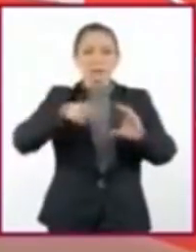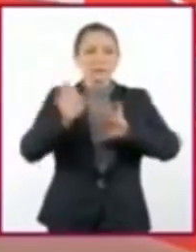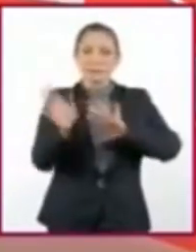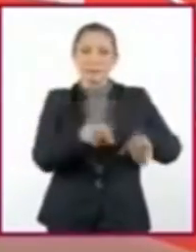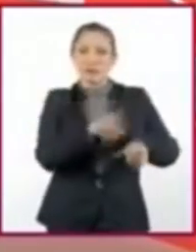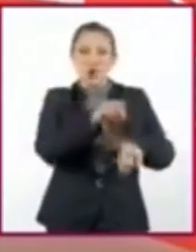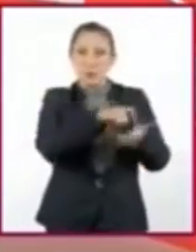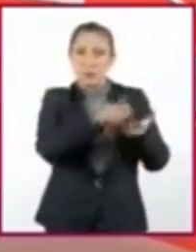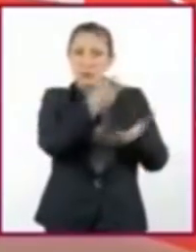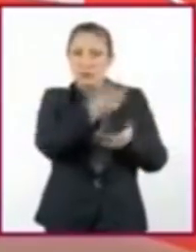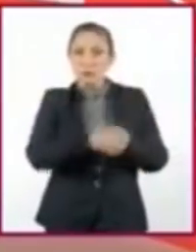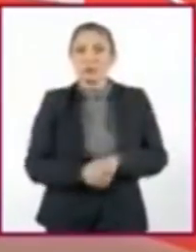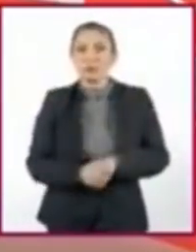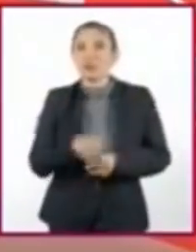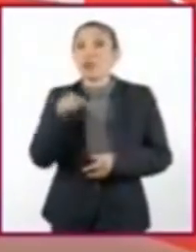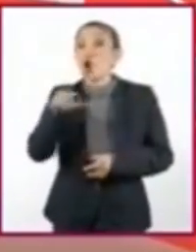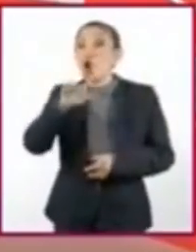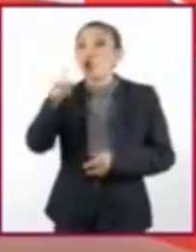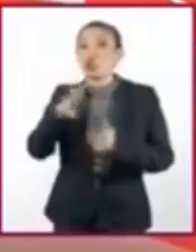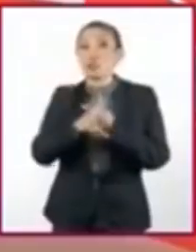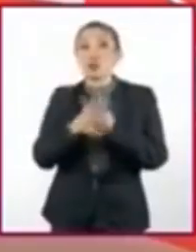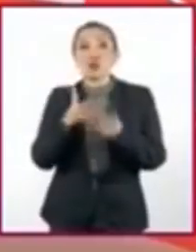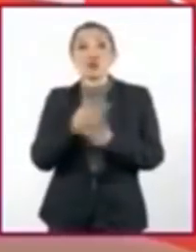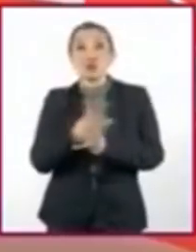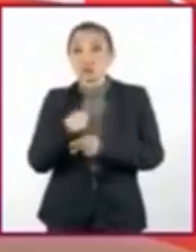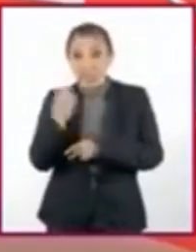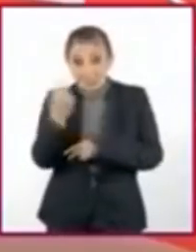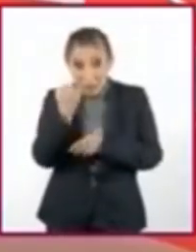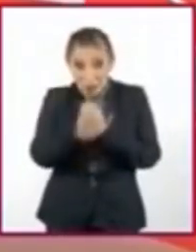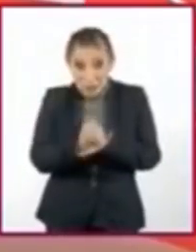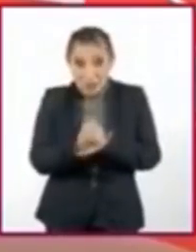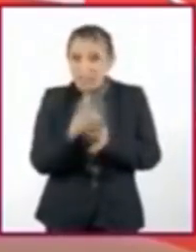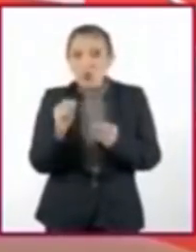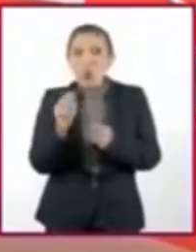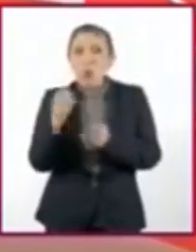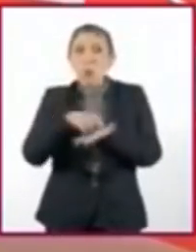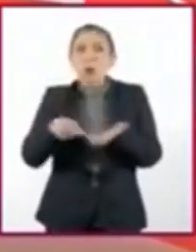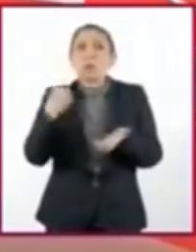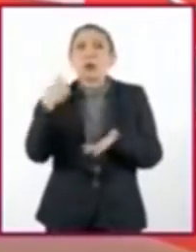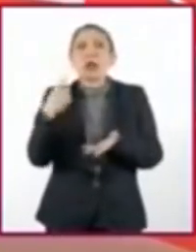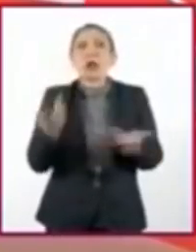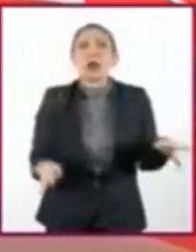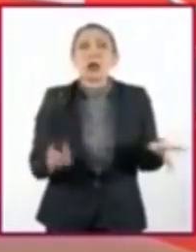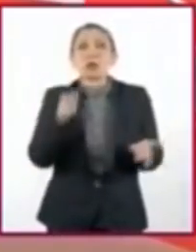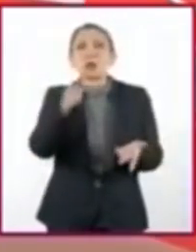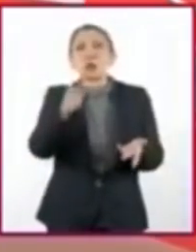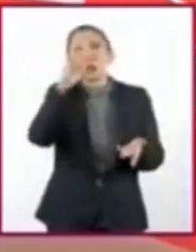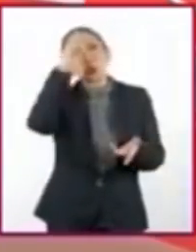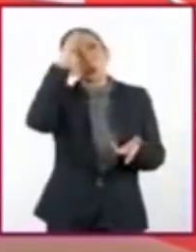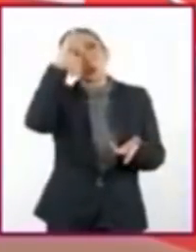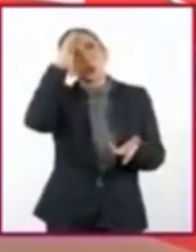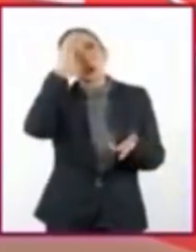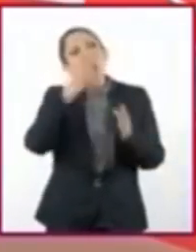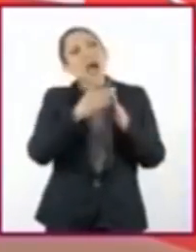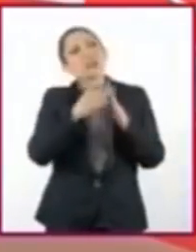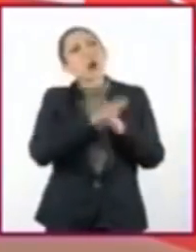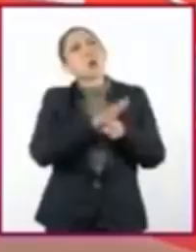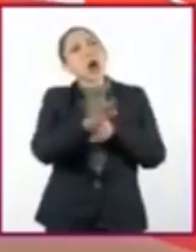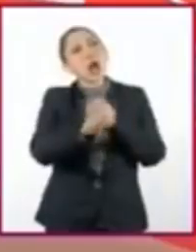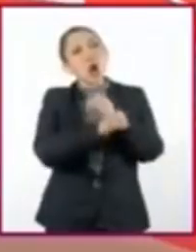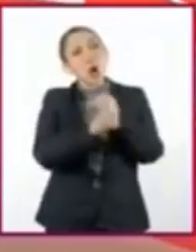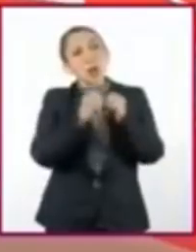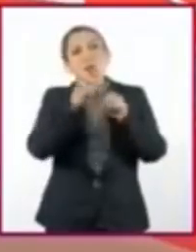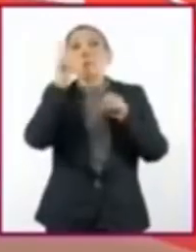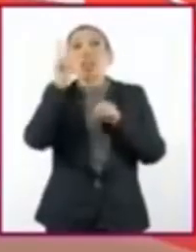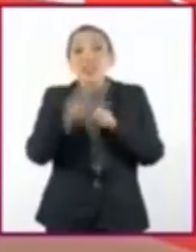aquellos productos que realmente no necesitan. Deben hacer un verdadero análisis en casa de cuáles son los objetos